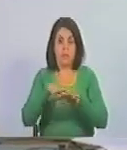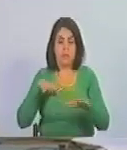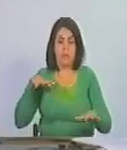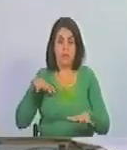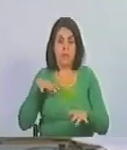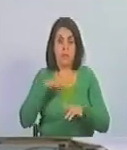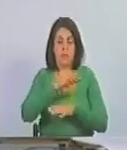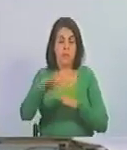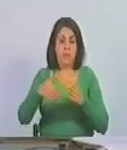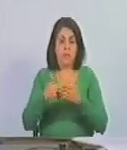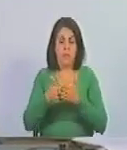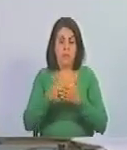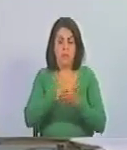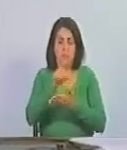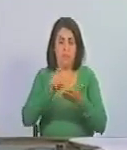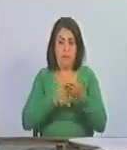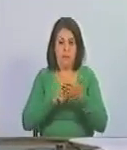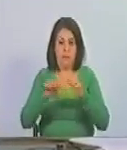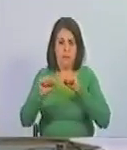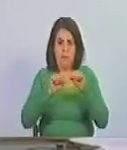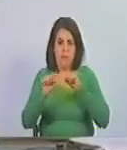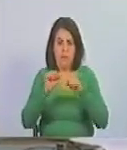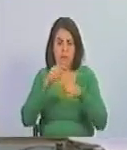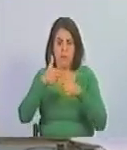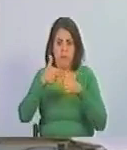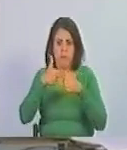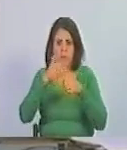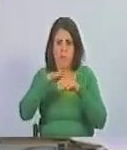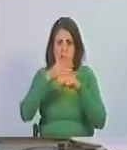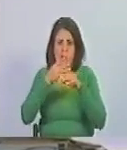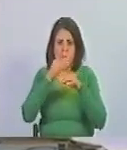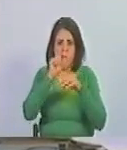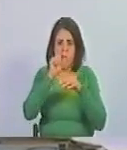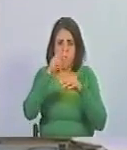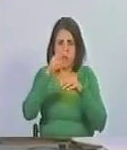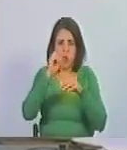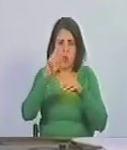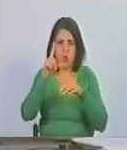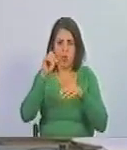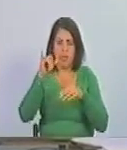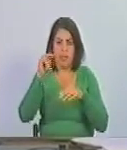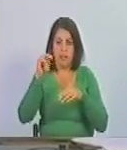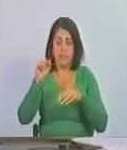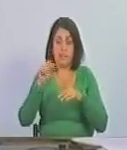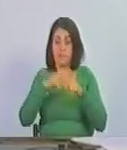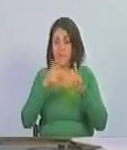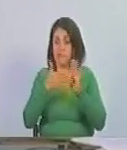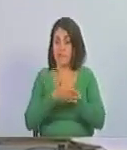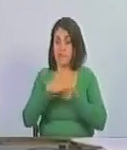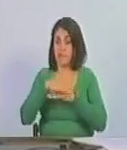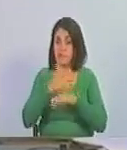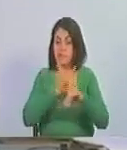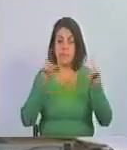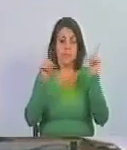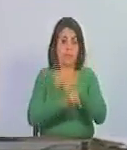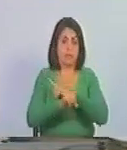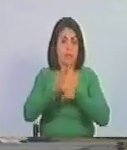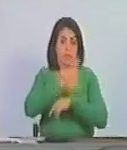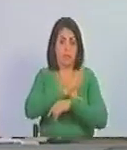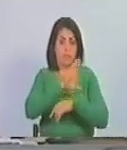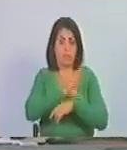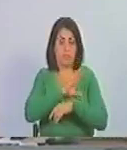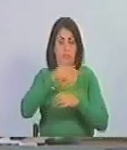o la totalidad de las acciones del PDB holding lo que resultaría en un cambio de propiedad